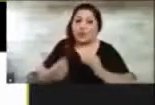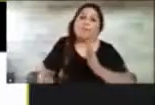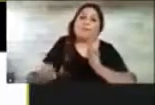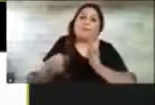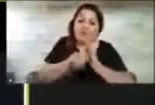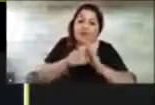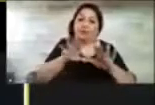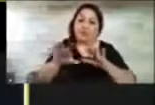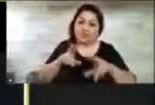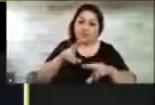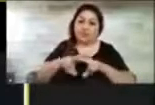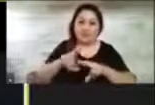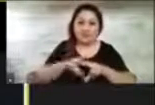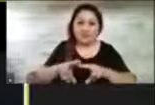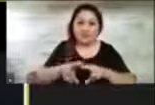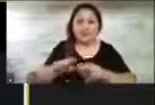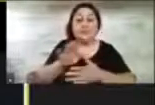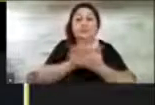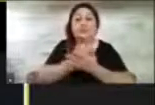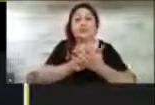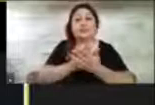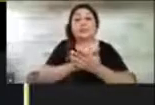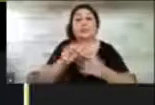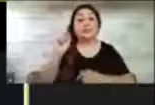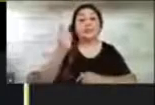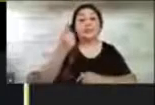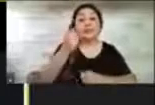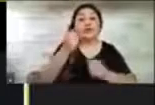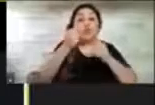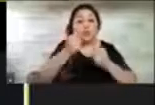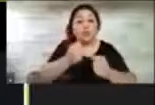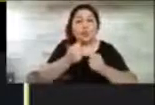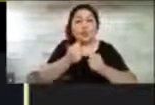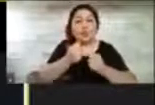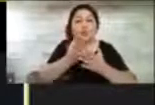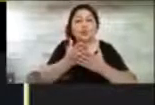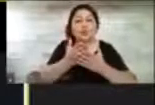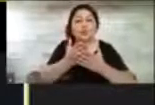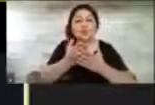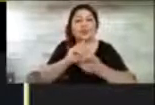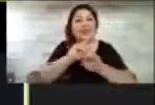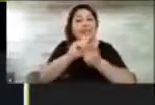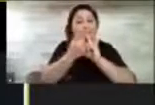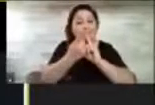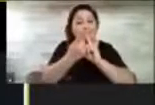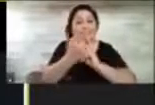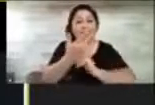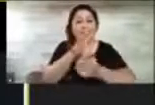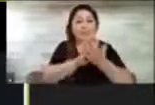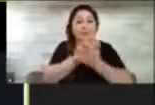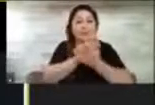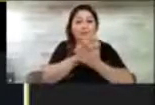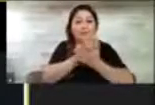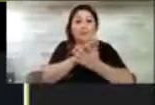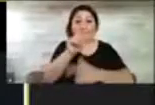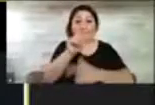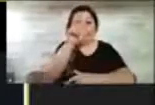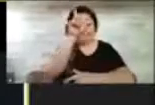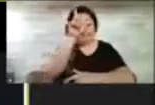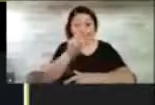Avanza una. En primer lugar, puedo personalizar el teléfono. Para lo cual, en la pantalla de mi mamá,